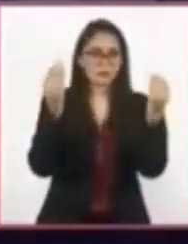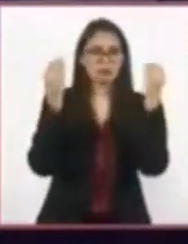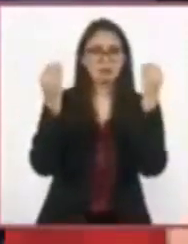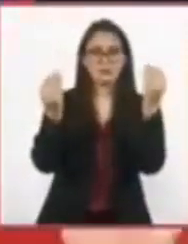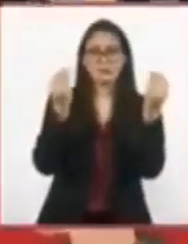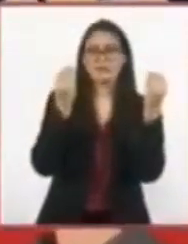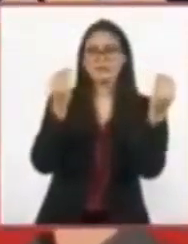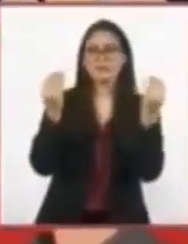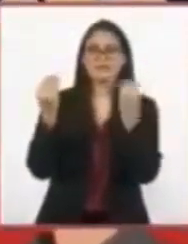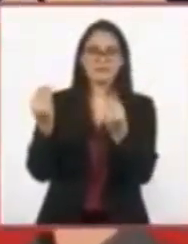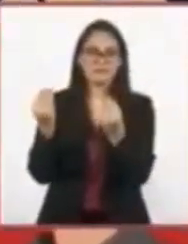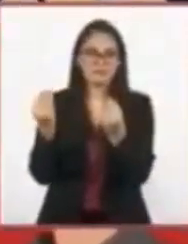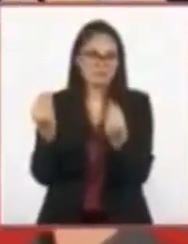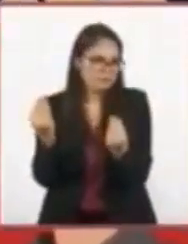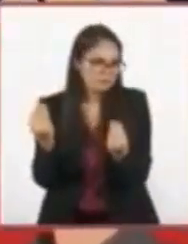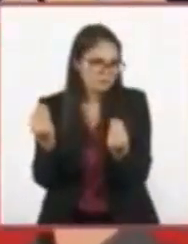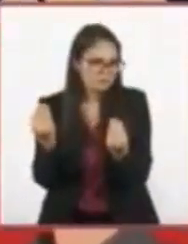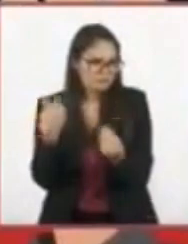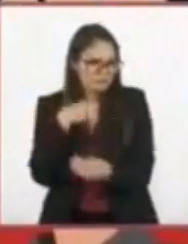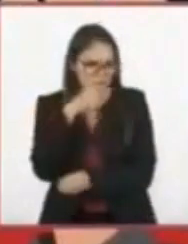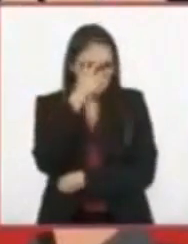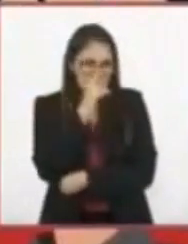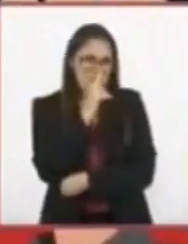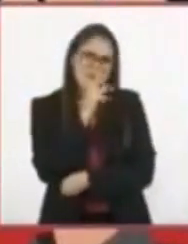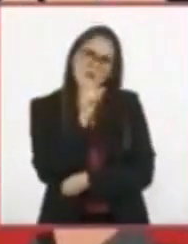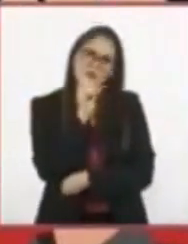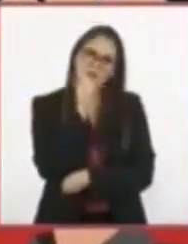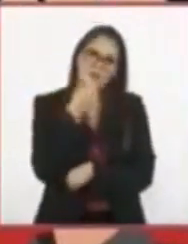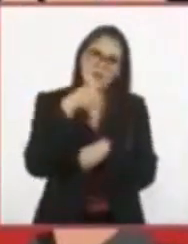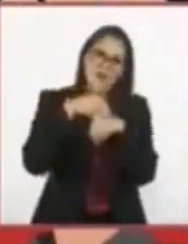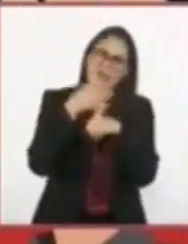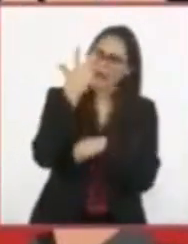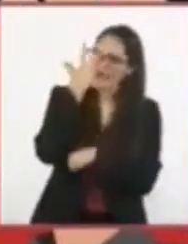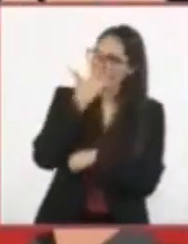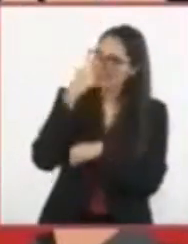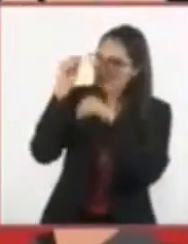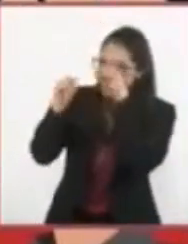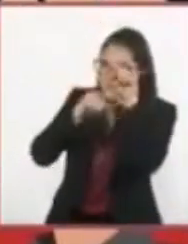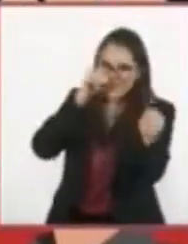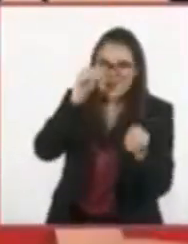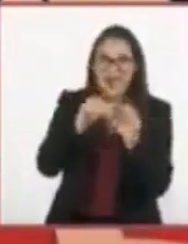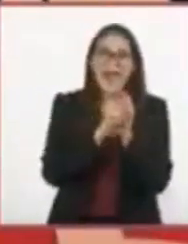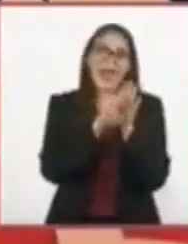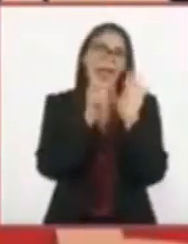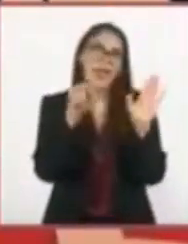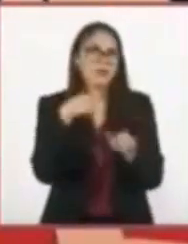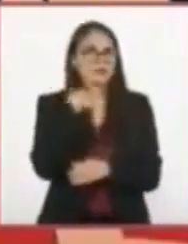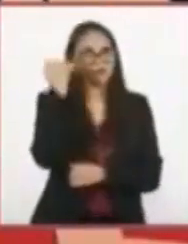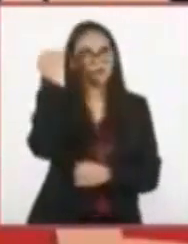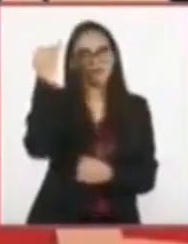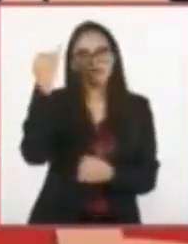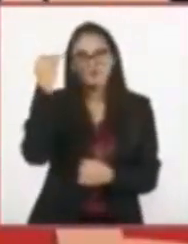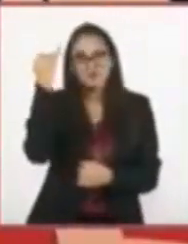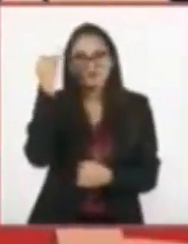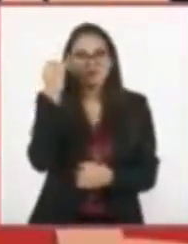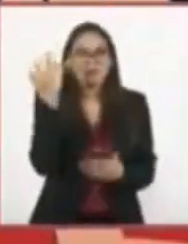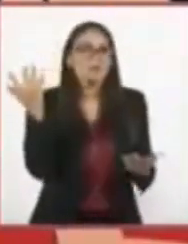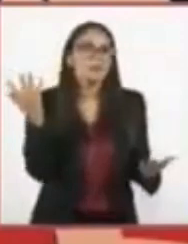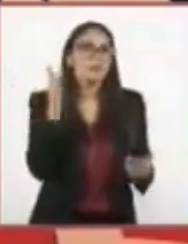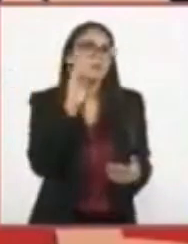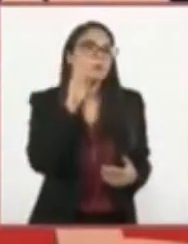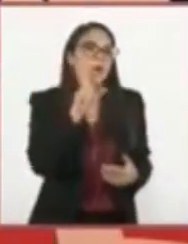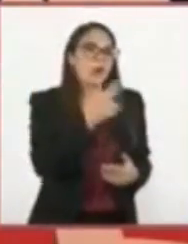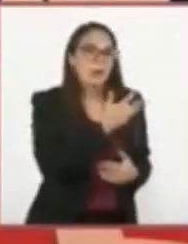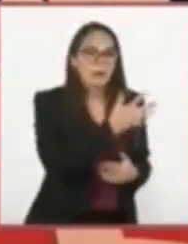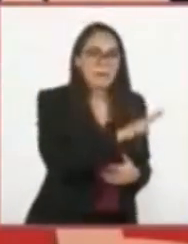¿No sería mejor un escenario con elementos más bonitos? Algo así como... Ay, una playa...